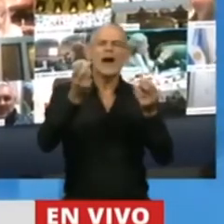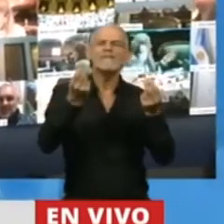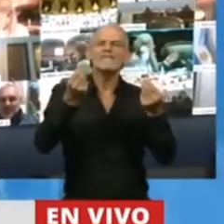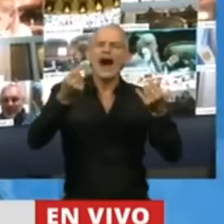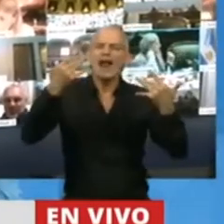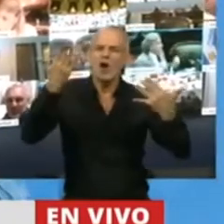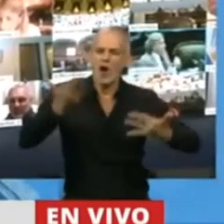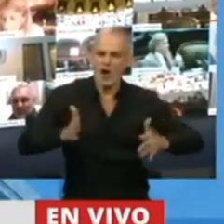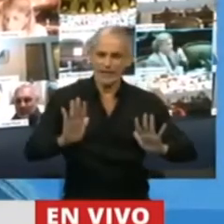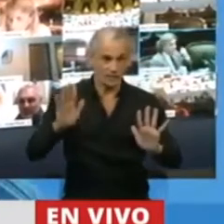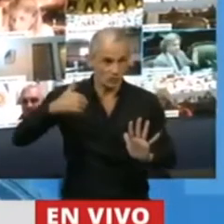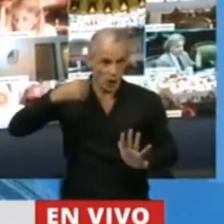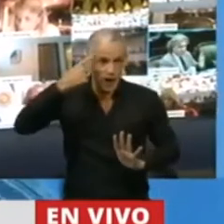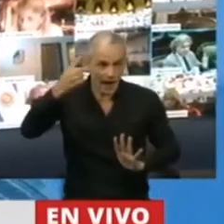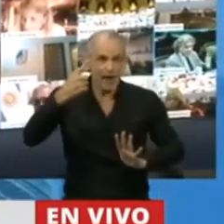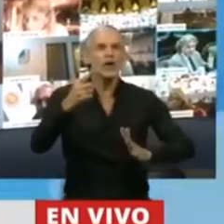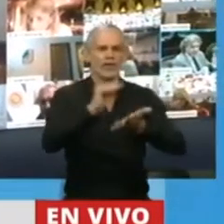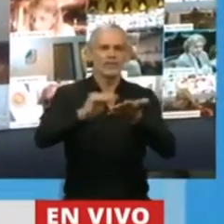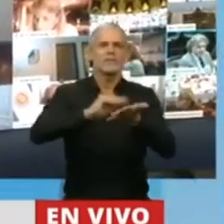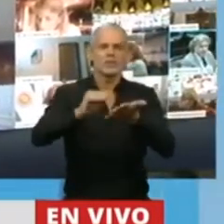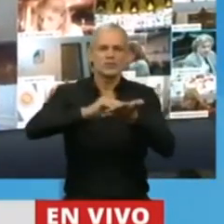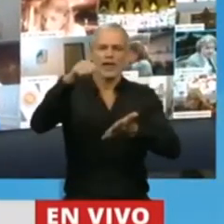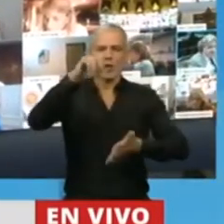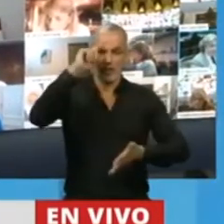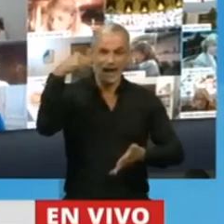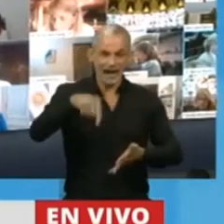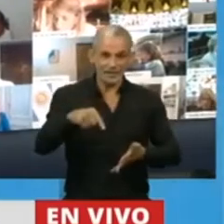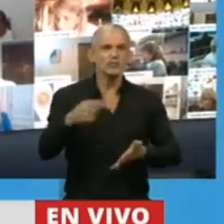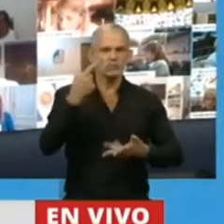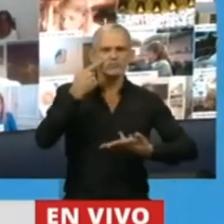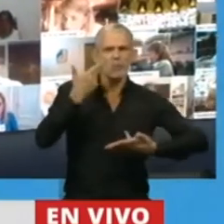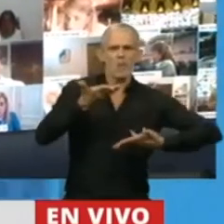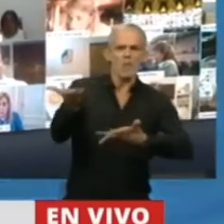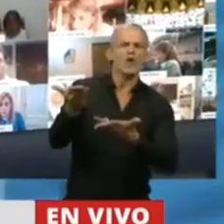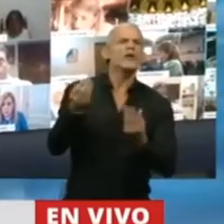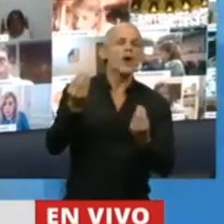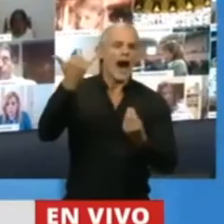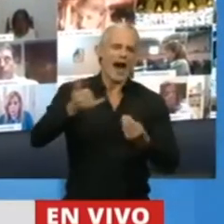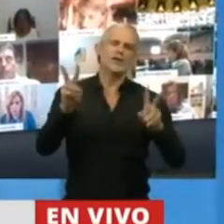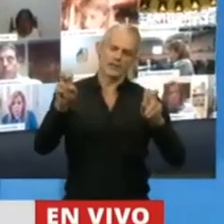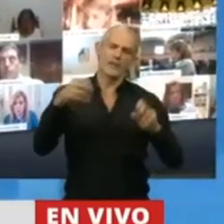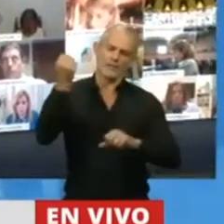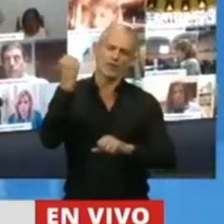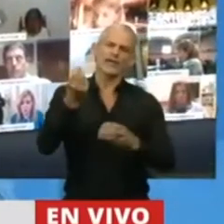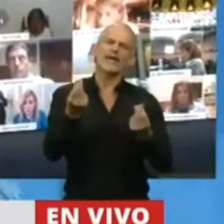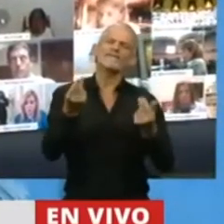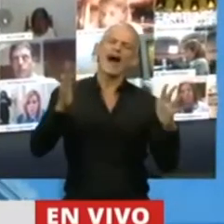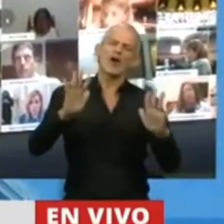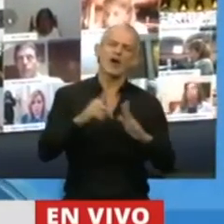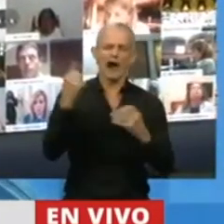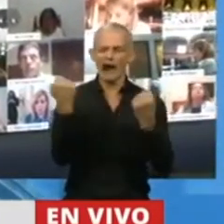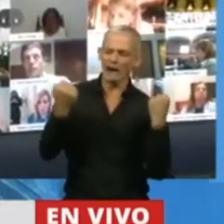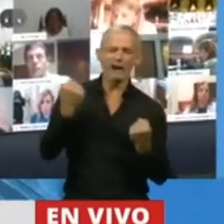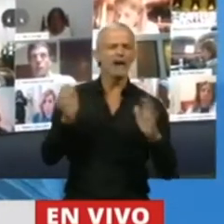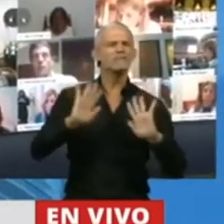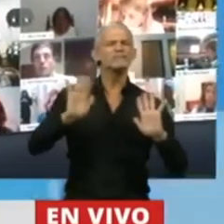Y hoy creo que los diputados de la Nación estamos mostrando que hay un tema de valor por encima de las mezquindades